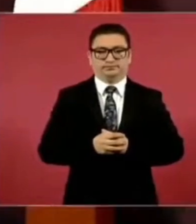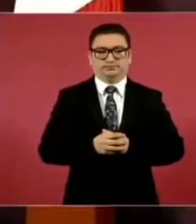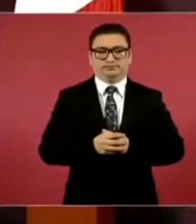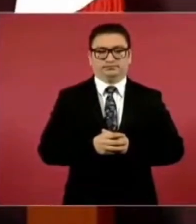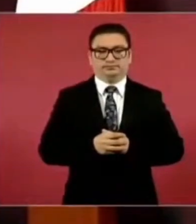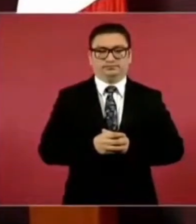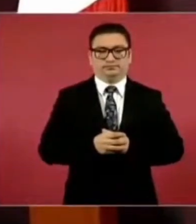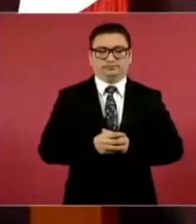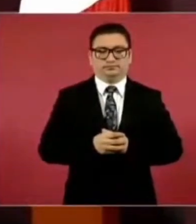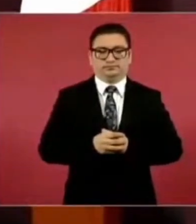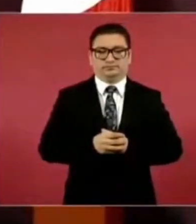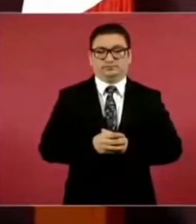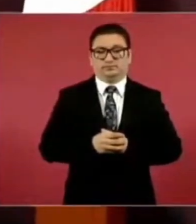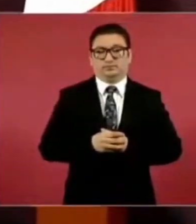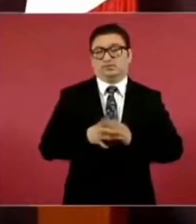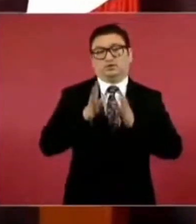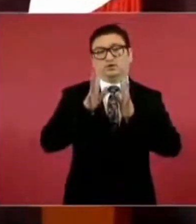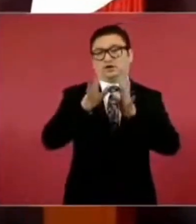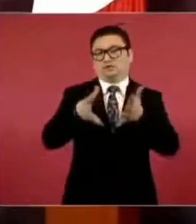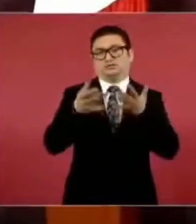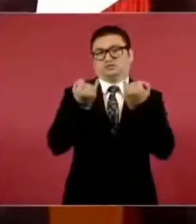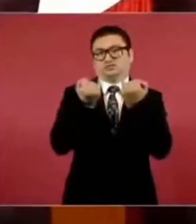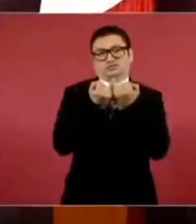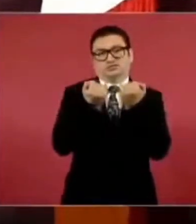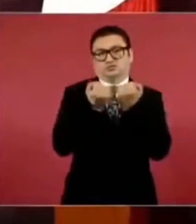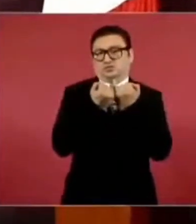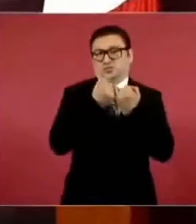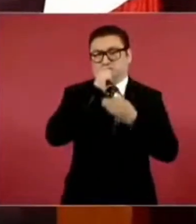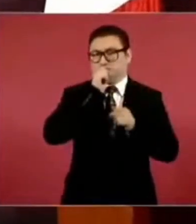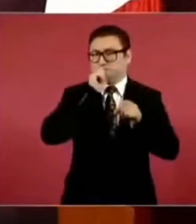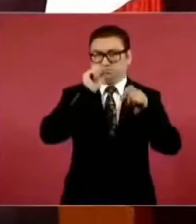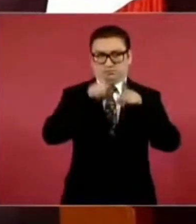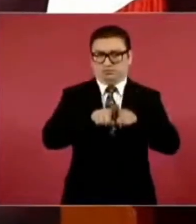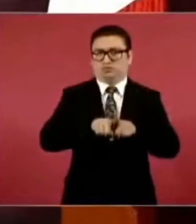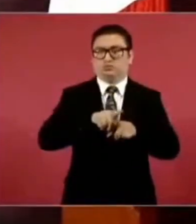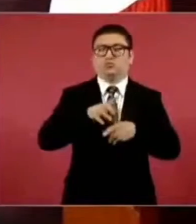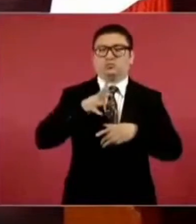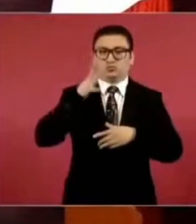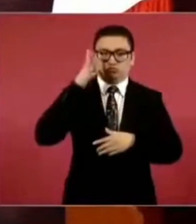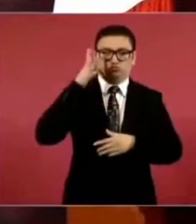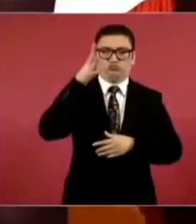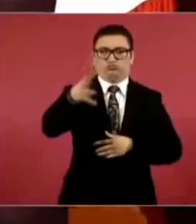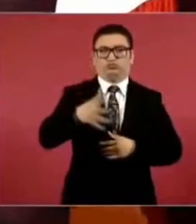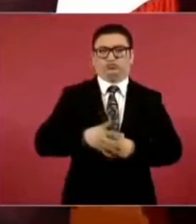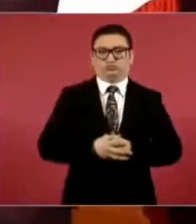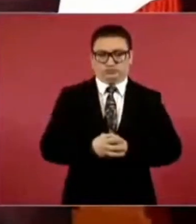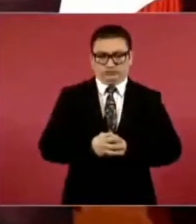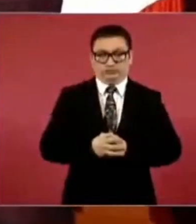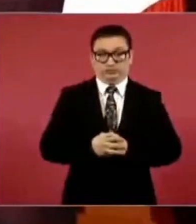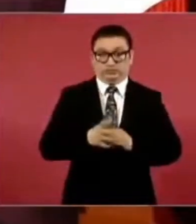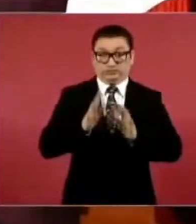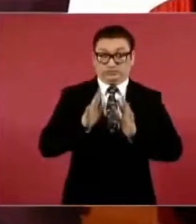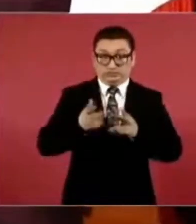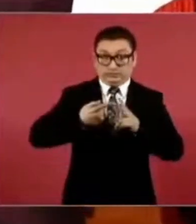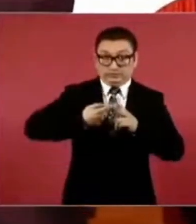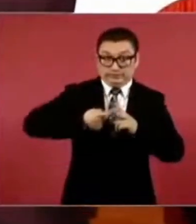y así queremos que sea hacia el futuro si ya empezamos